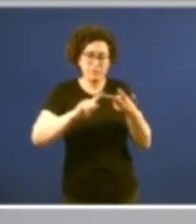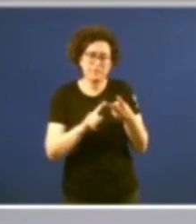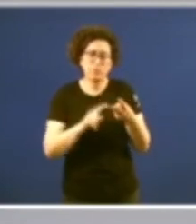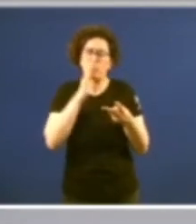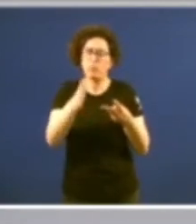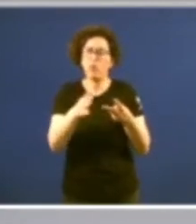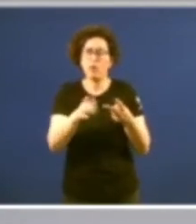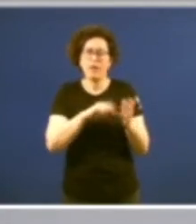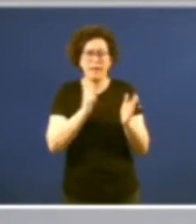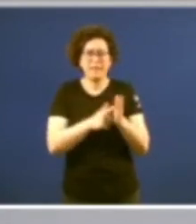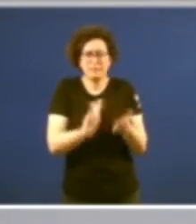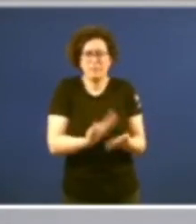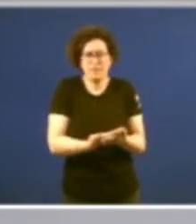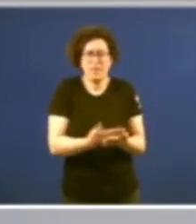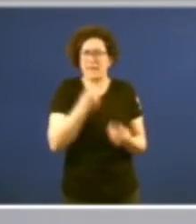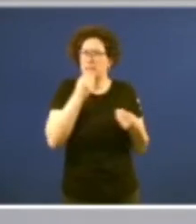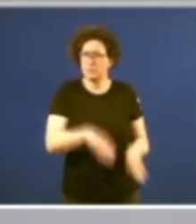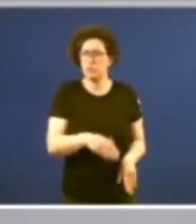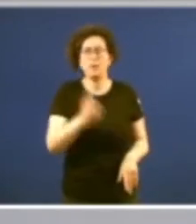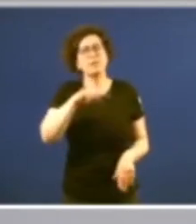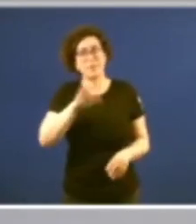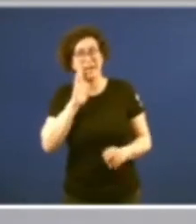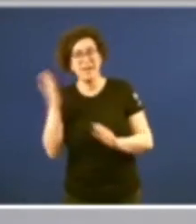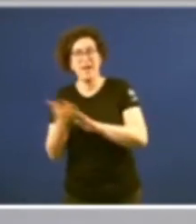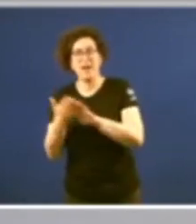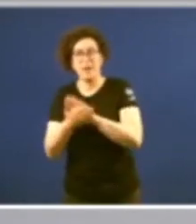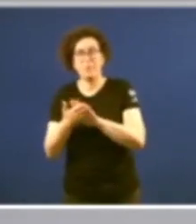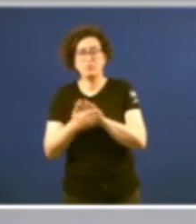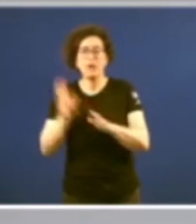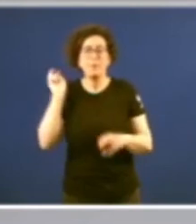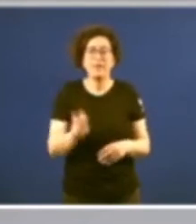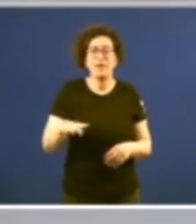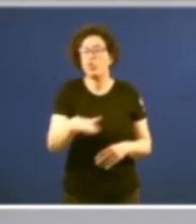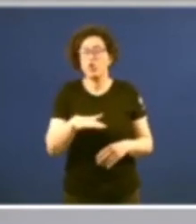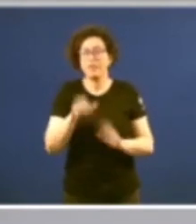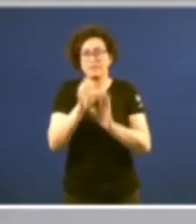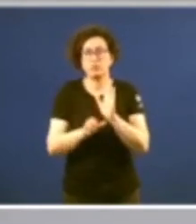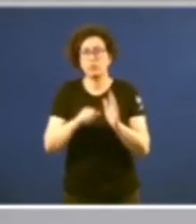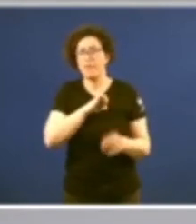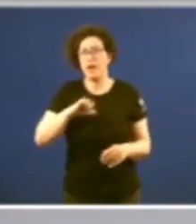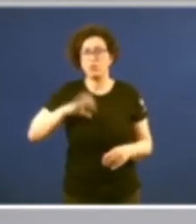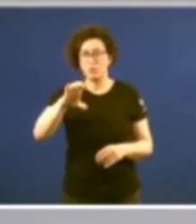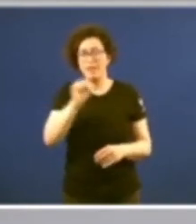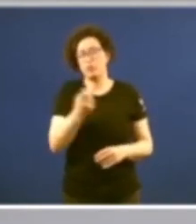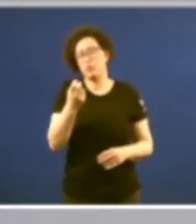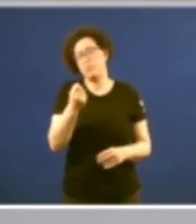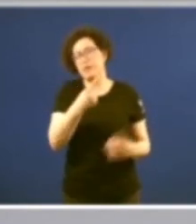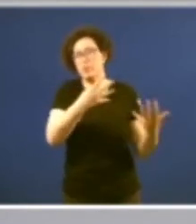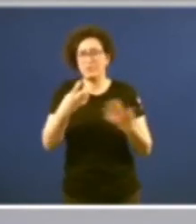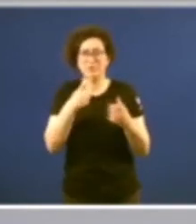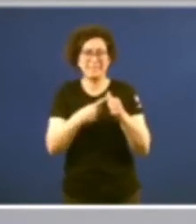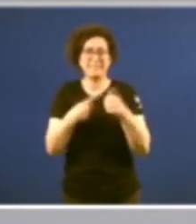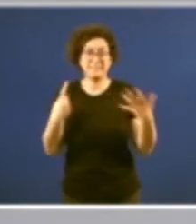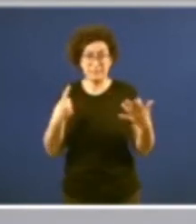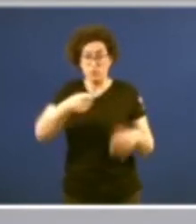unha legitimidade histórica tamén referida derivada do Estatuto da Autonomía do 36 o